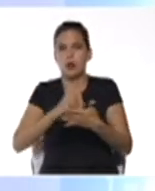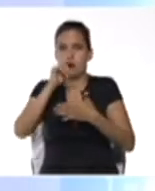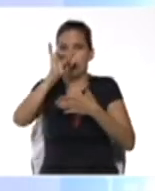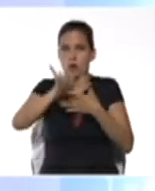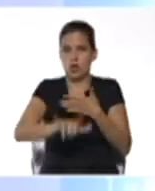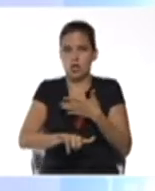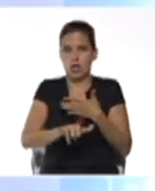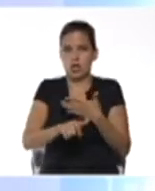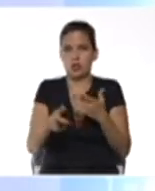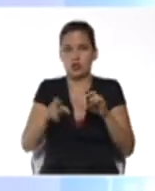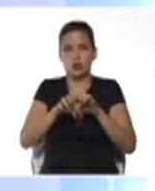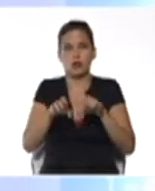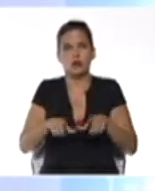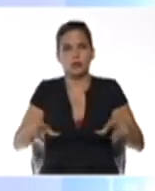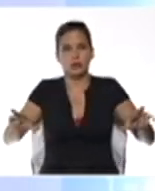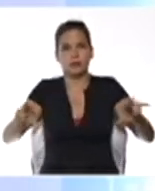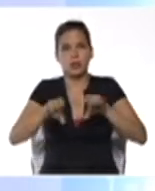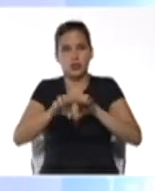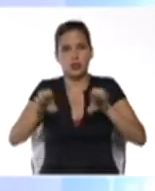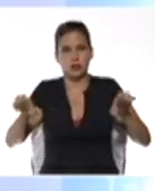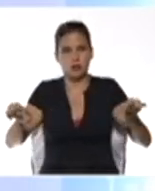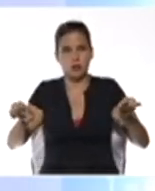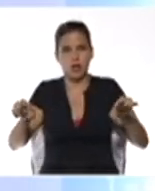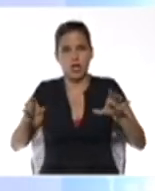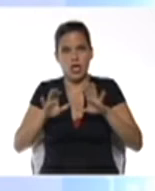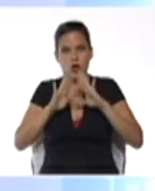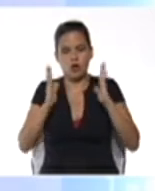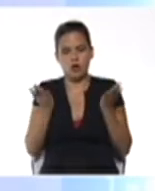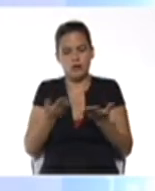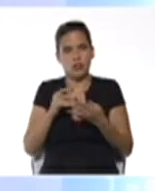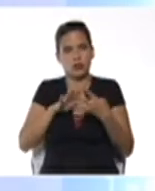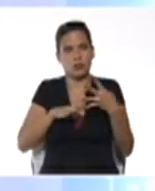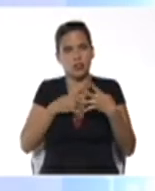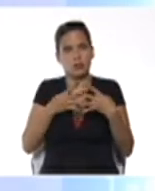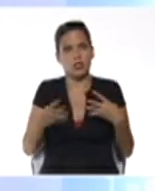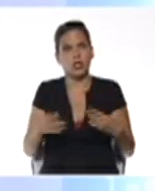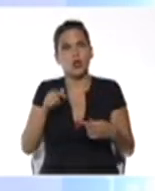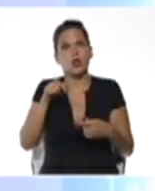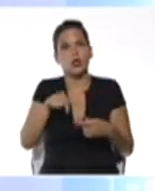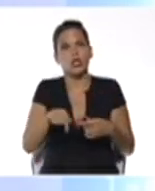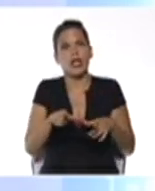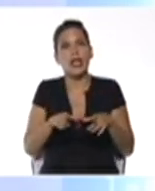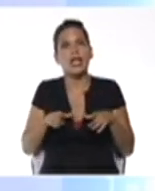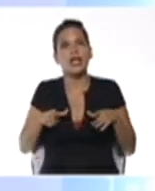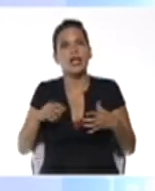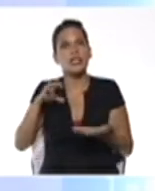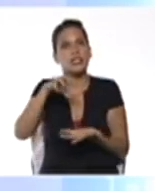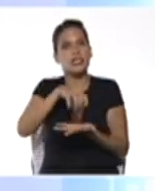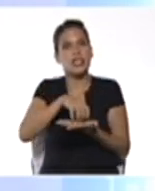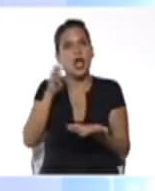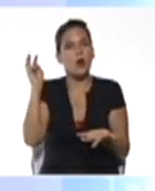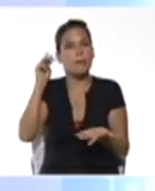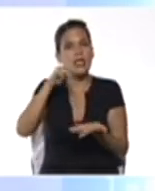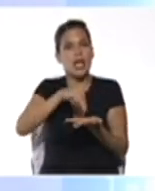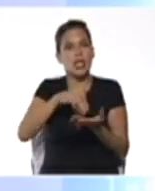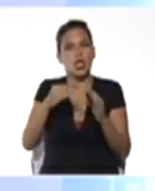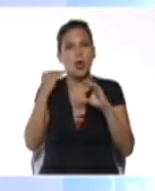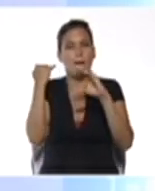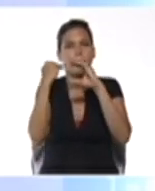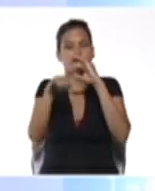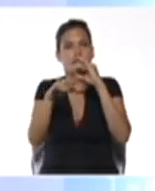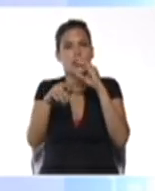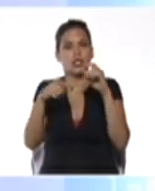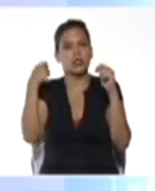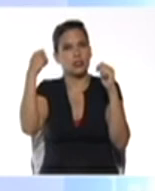dentro del ámbito educativo en el universo matemático a continuación el CEBIT del estado Miranda nos envía el siguiente